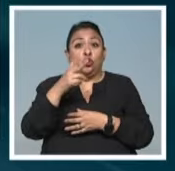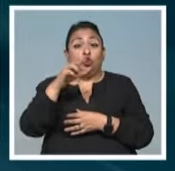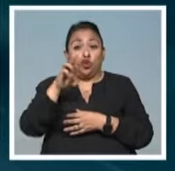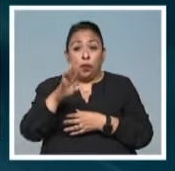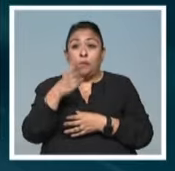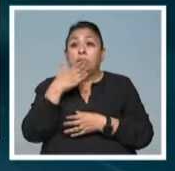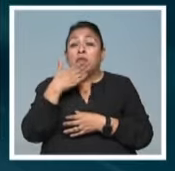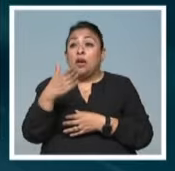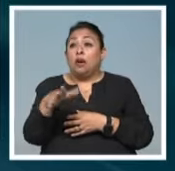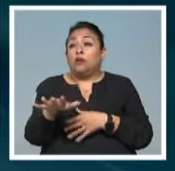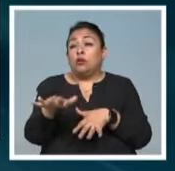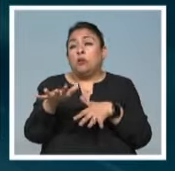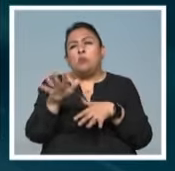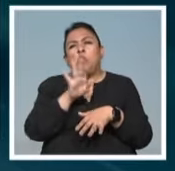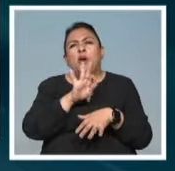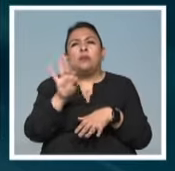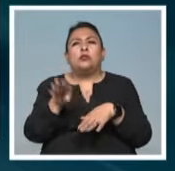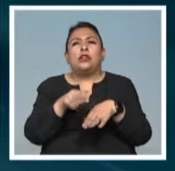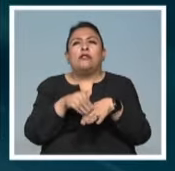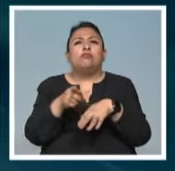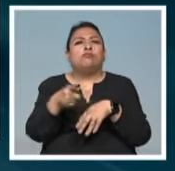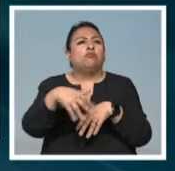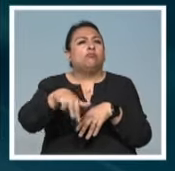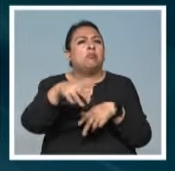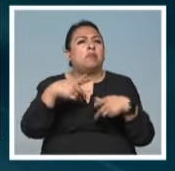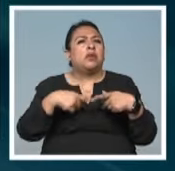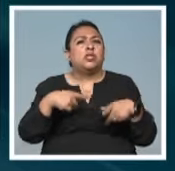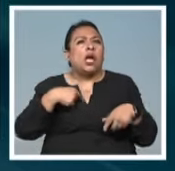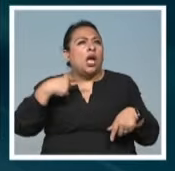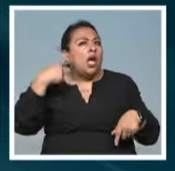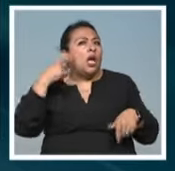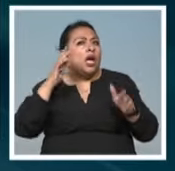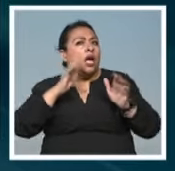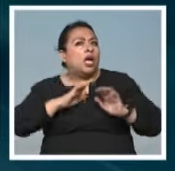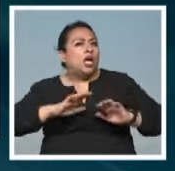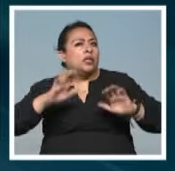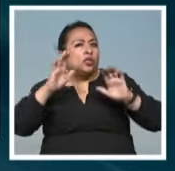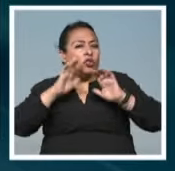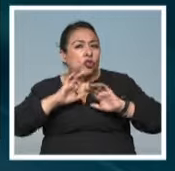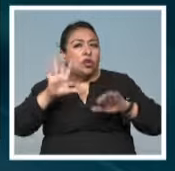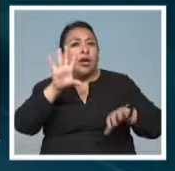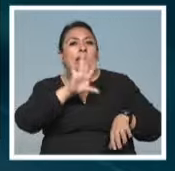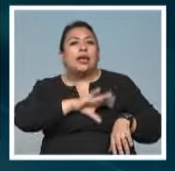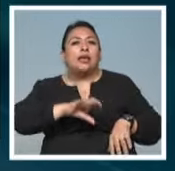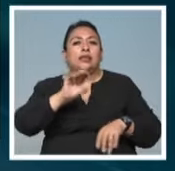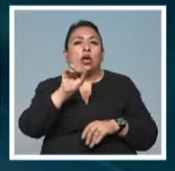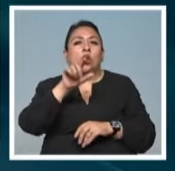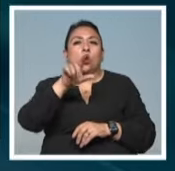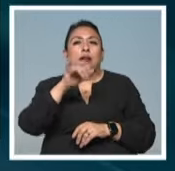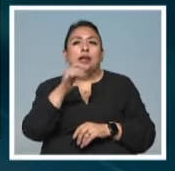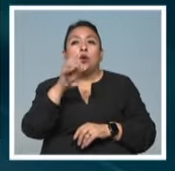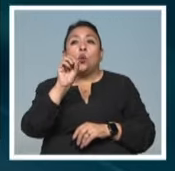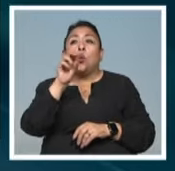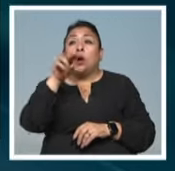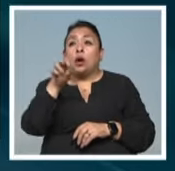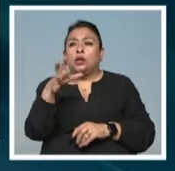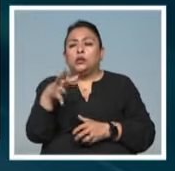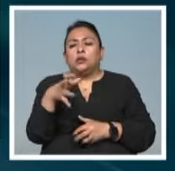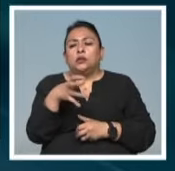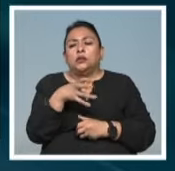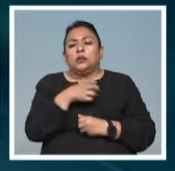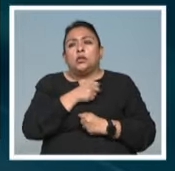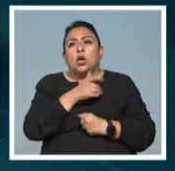De impresionante, podríamos calificar la reacción del público al sonar la canción de Sam Smith, The Only One, que conmovió los